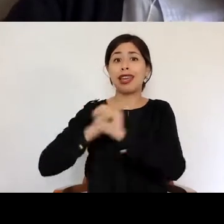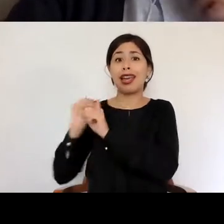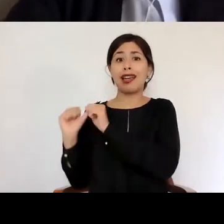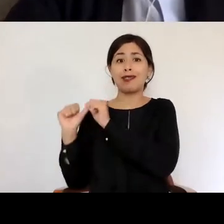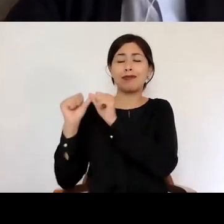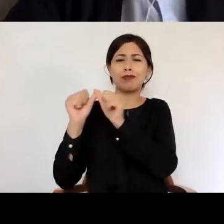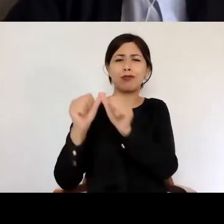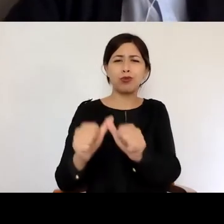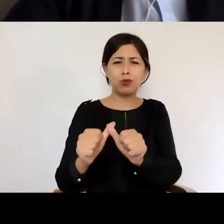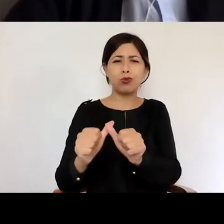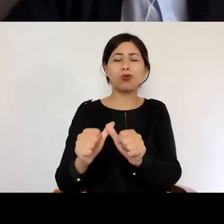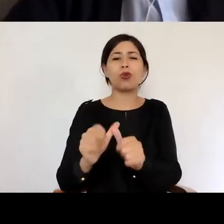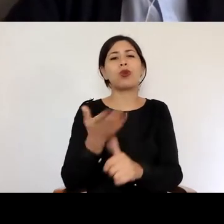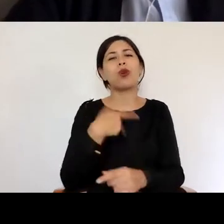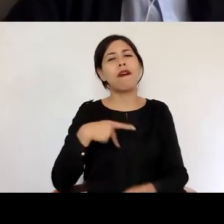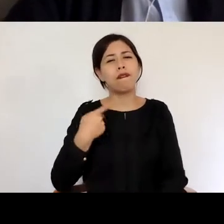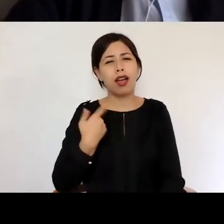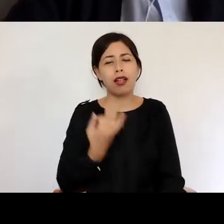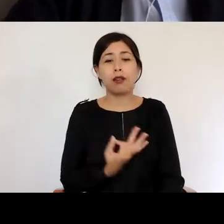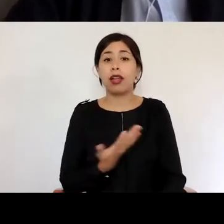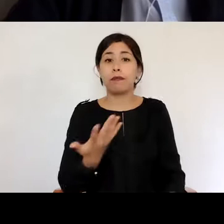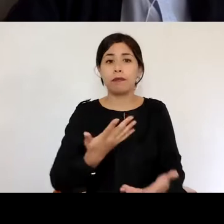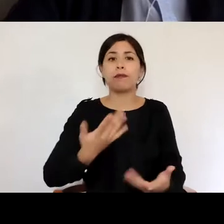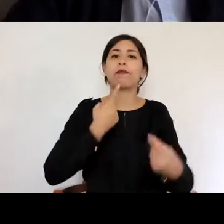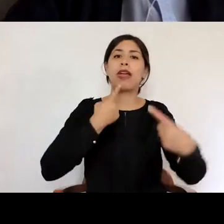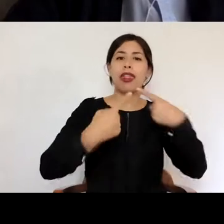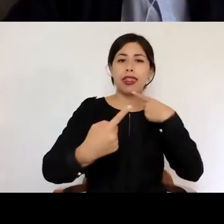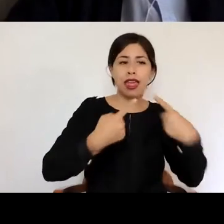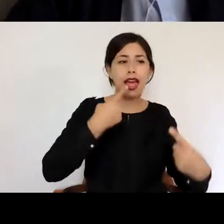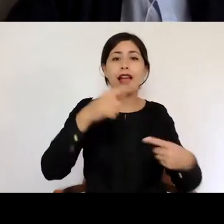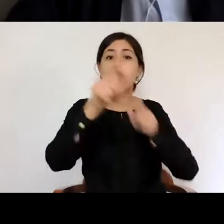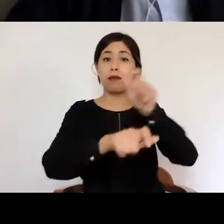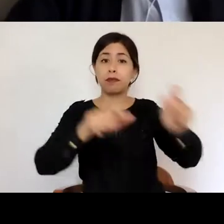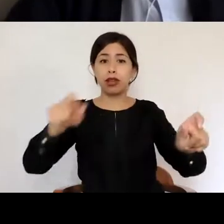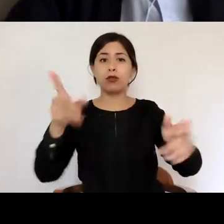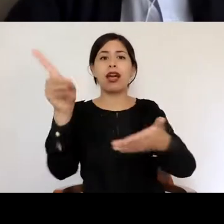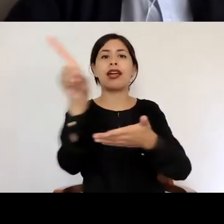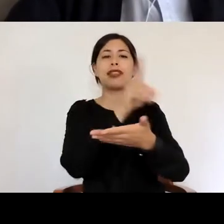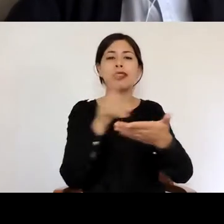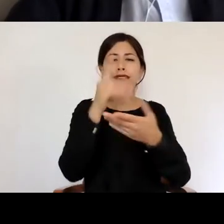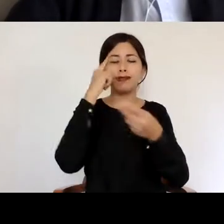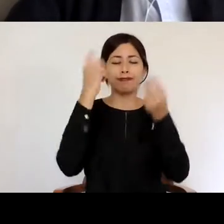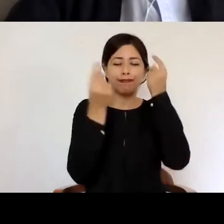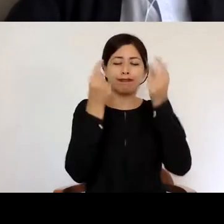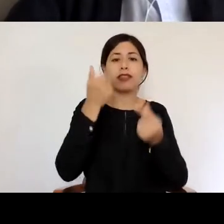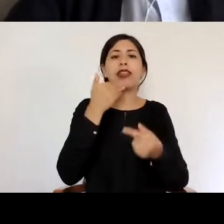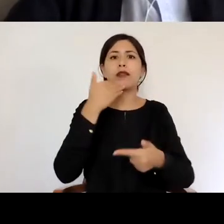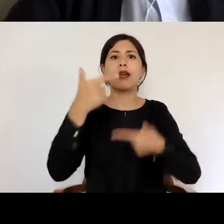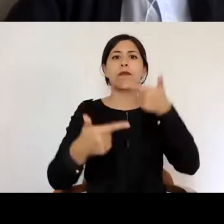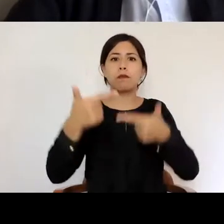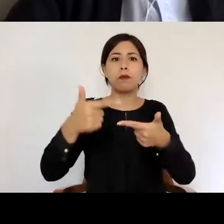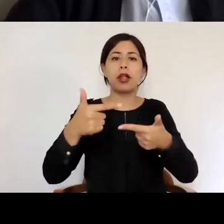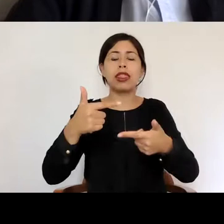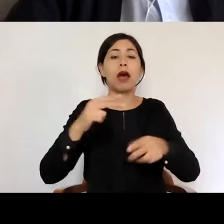espacio de diálogo con quienes trabajan en el diseño e implementación de las políticas públicas a través de sus